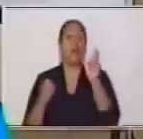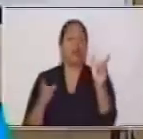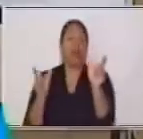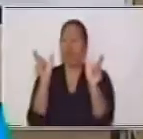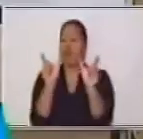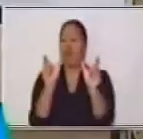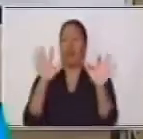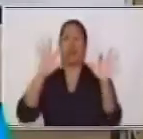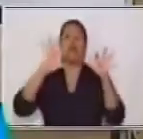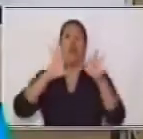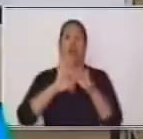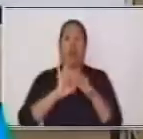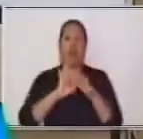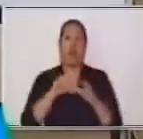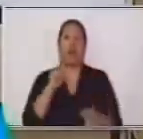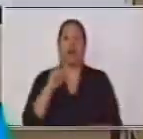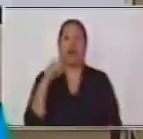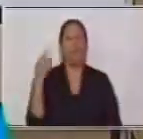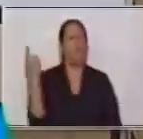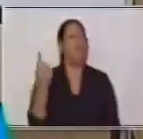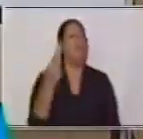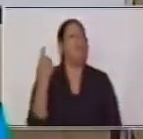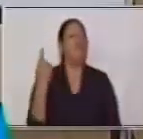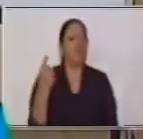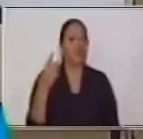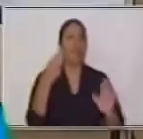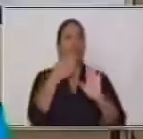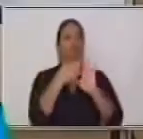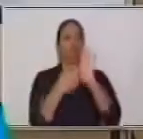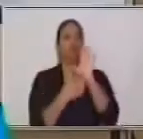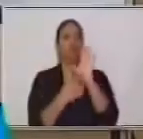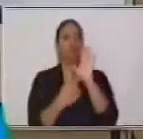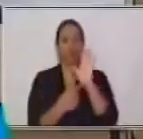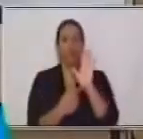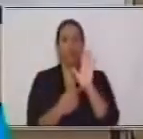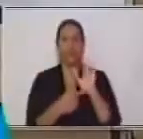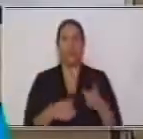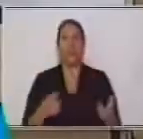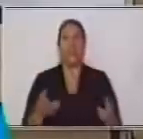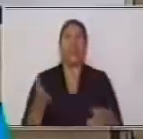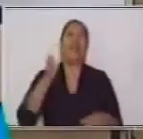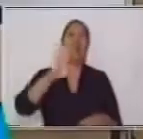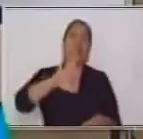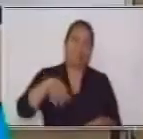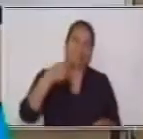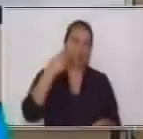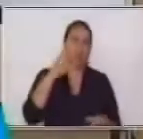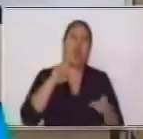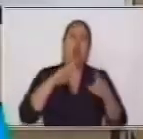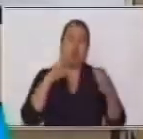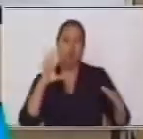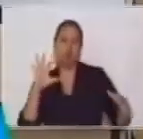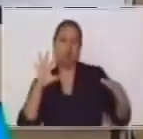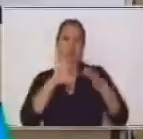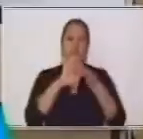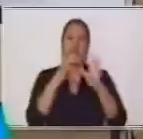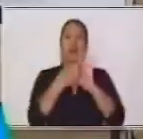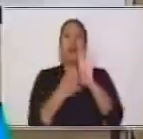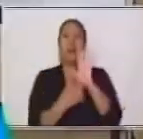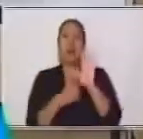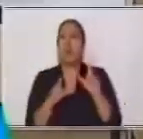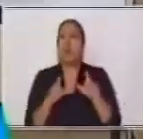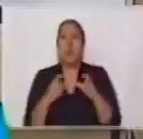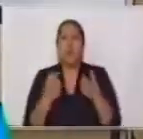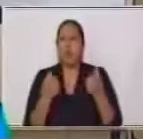importante de los párrafos, ya cuando veamos cómo utilizar los conectores de párrafos vas a identificar cómo es el contexto